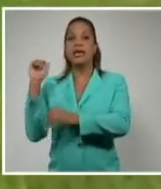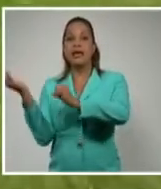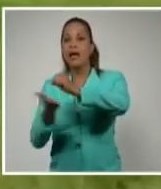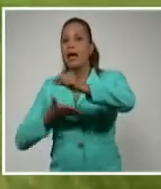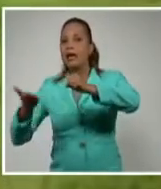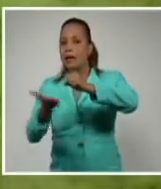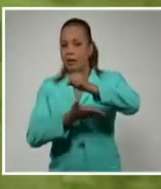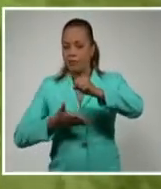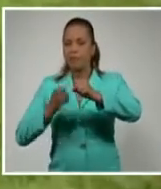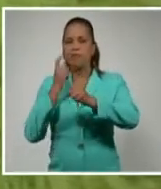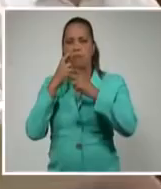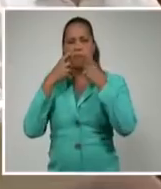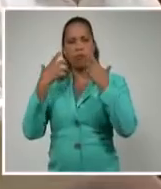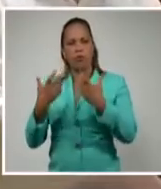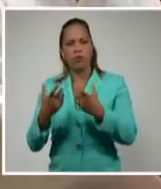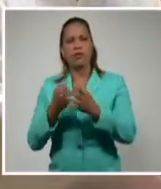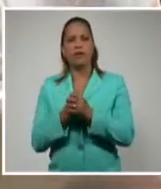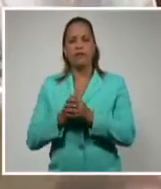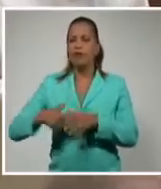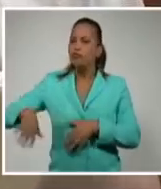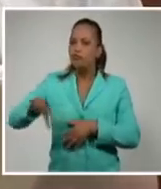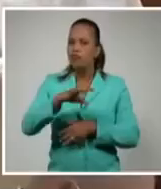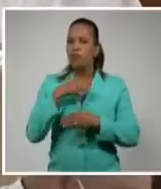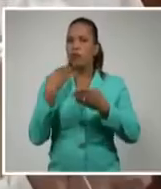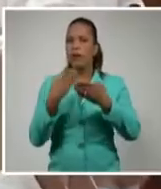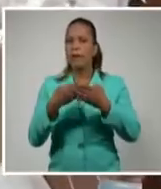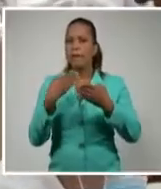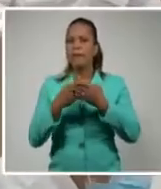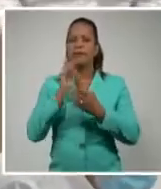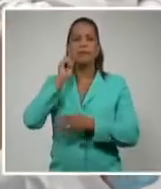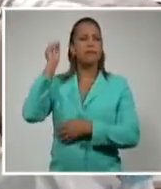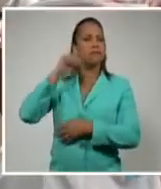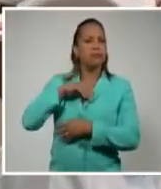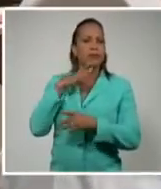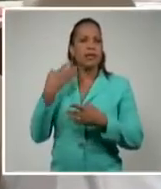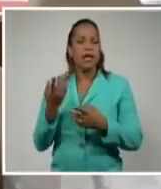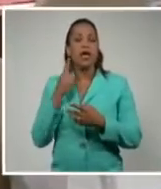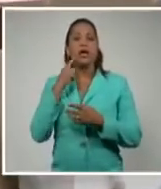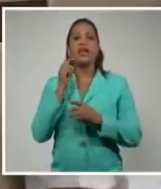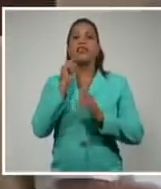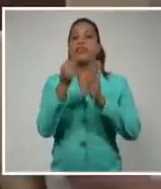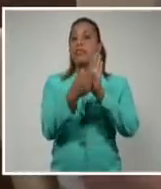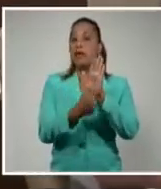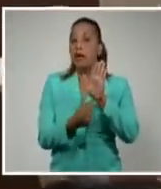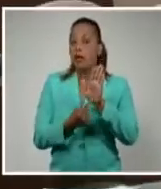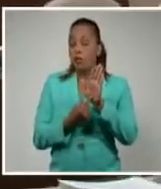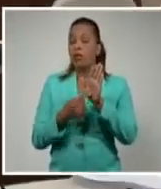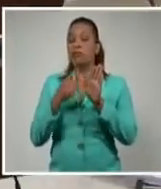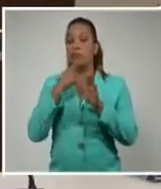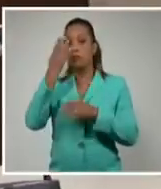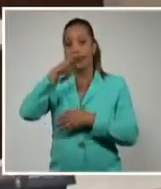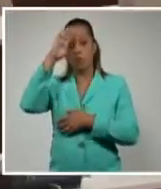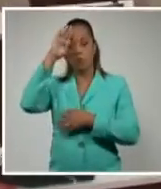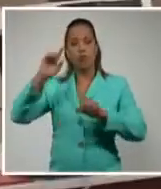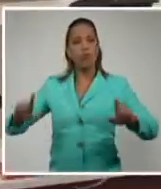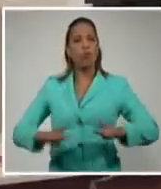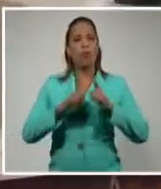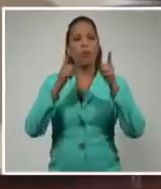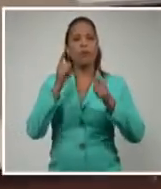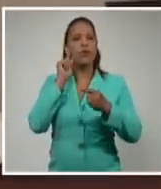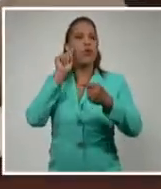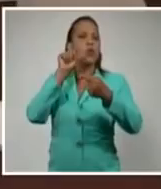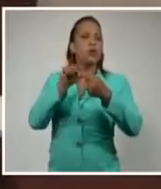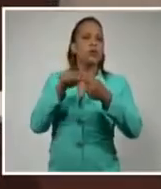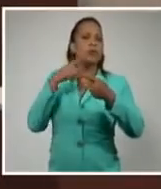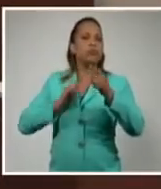vital interés para todos los organismos resulta el conocimiento de los indicadores alcanzados por Cuba en el cumplimiento de los Objetivos de